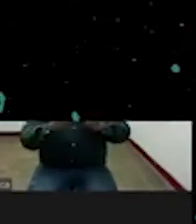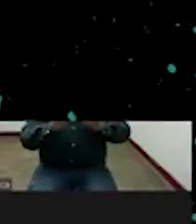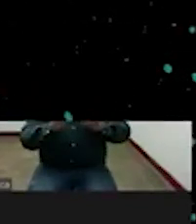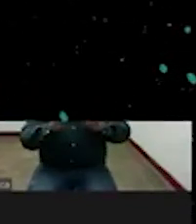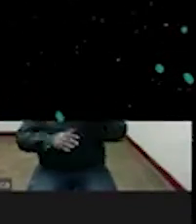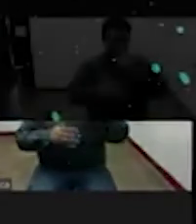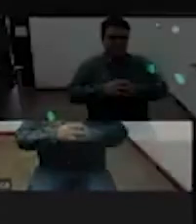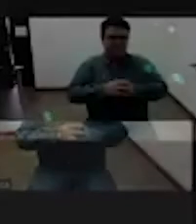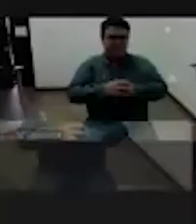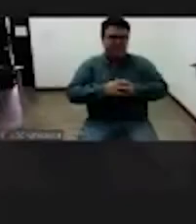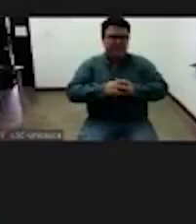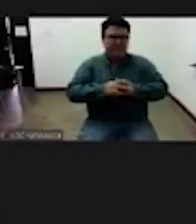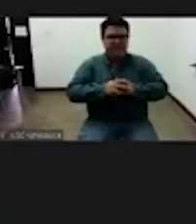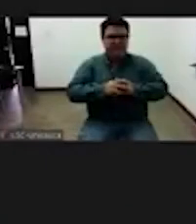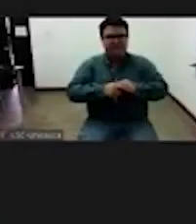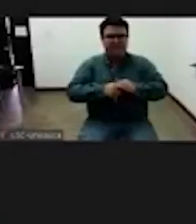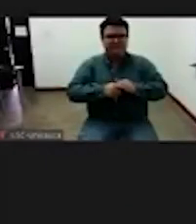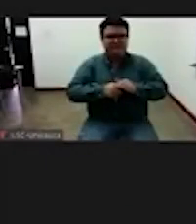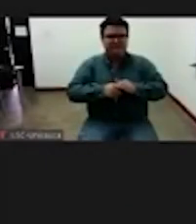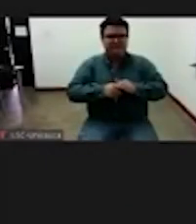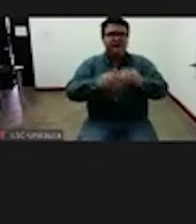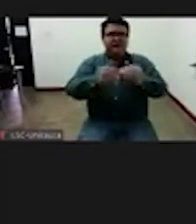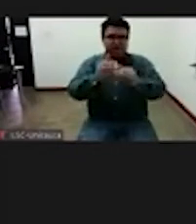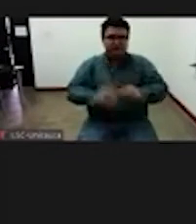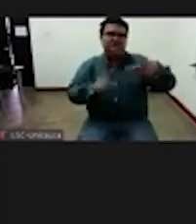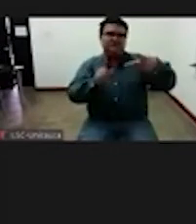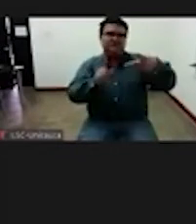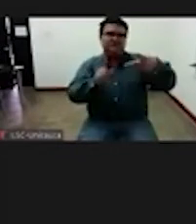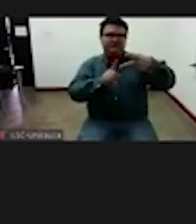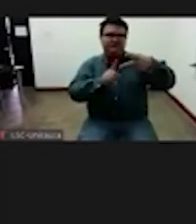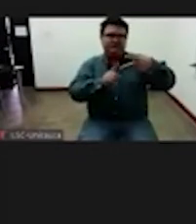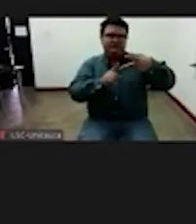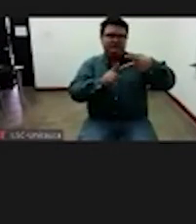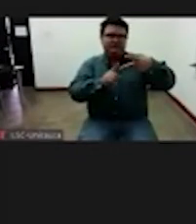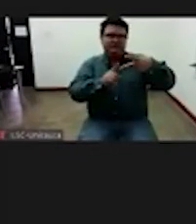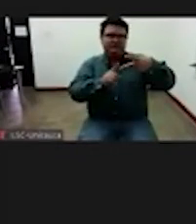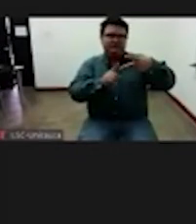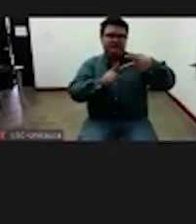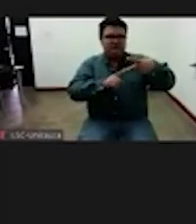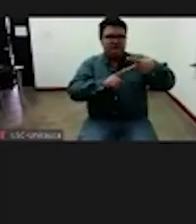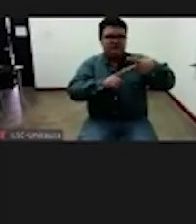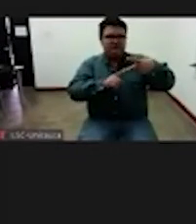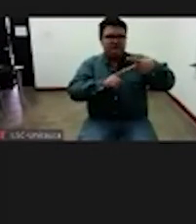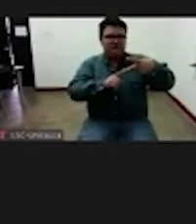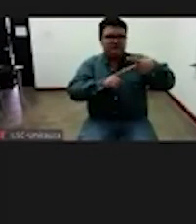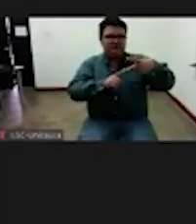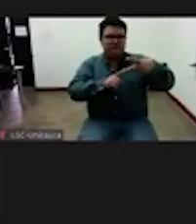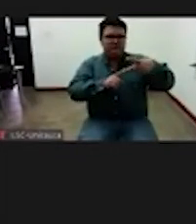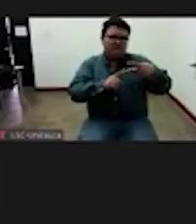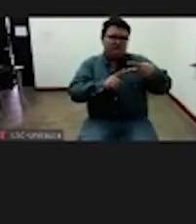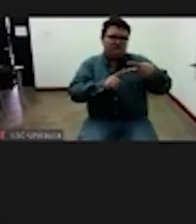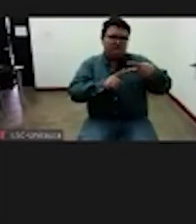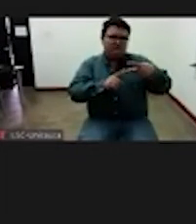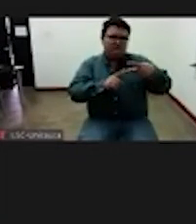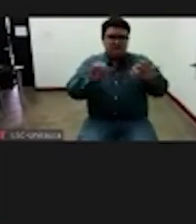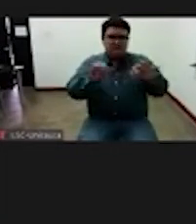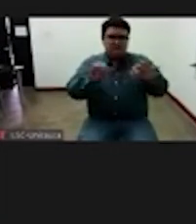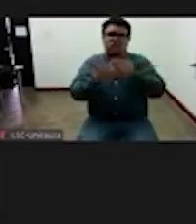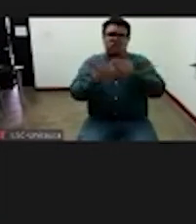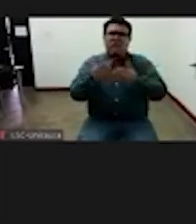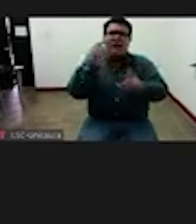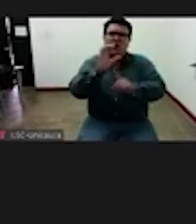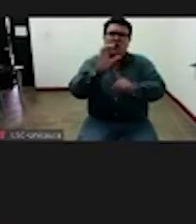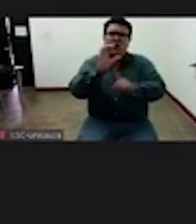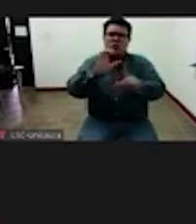en un segundo momento por ejemplo dusel dice que lo que se formó es fueron culturas